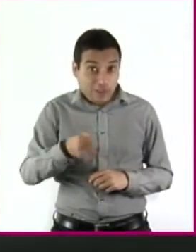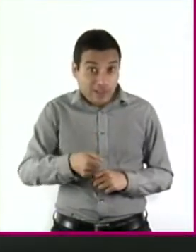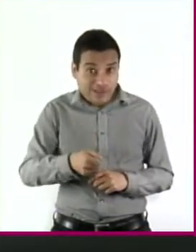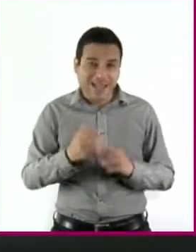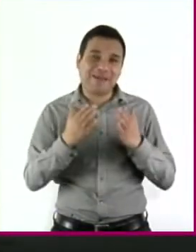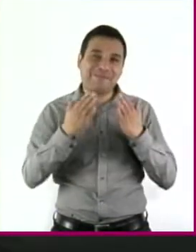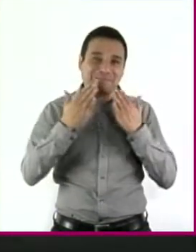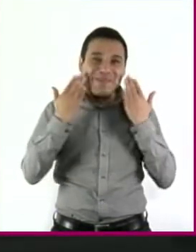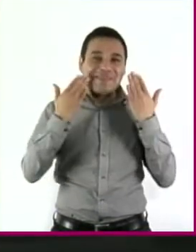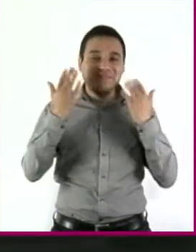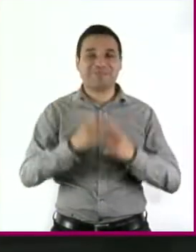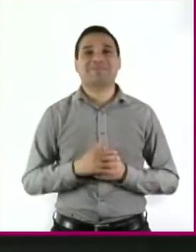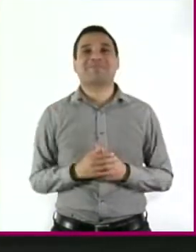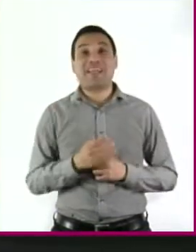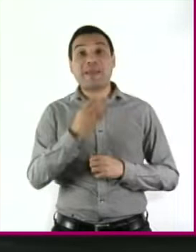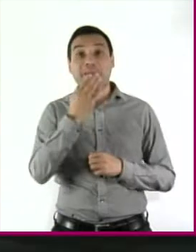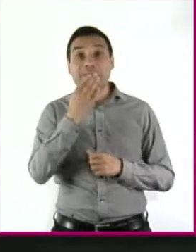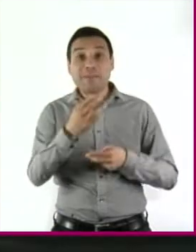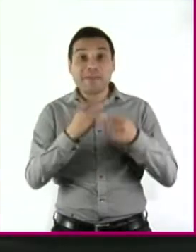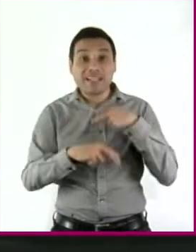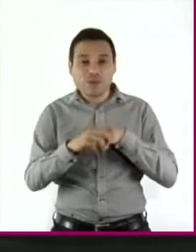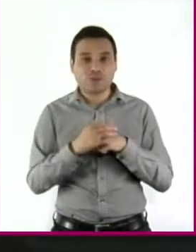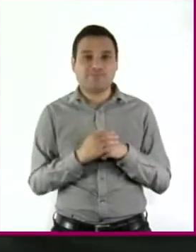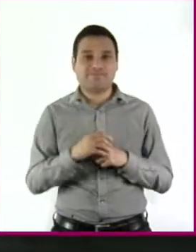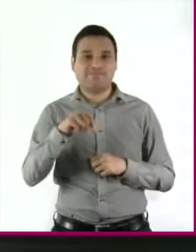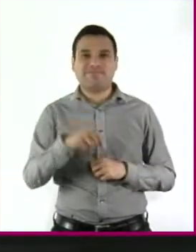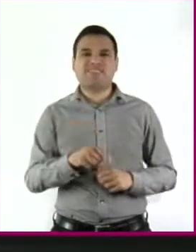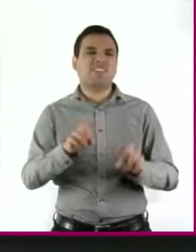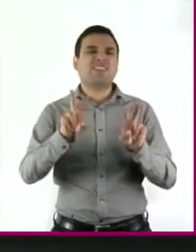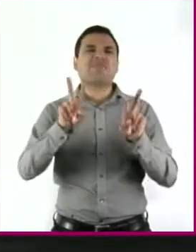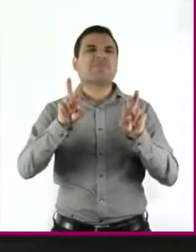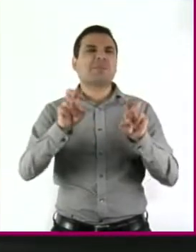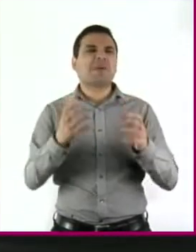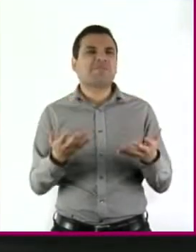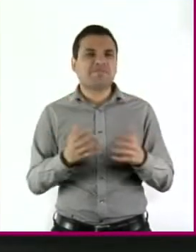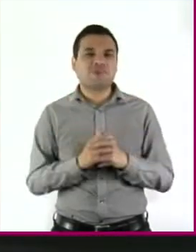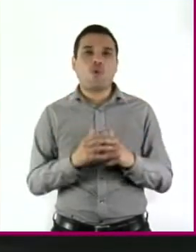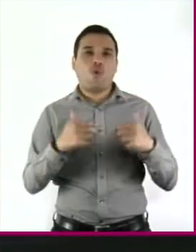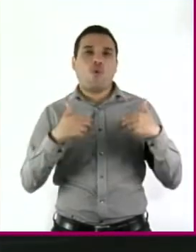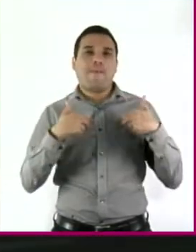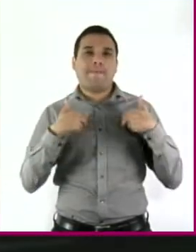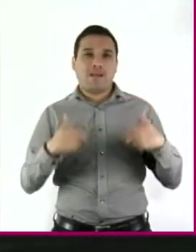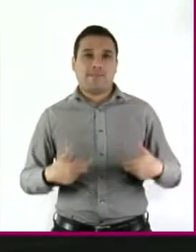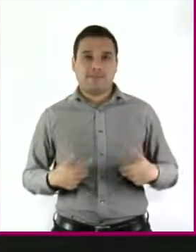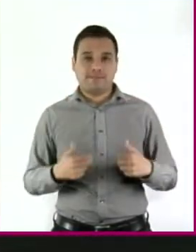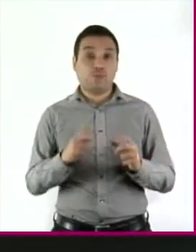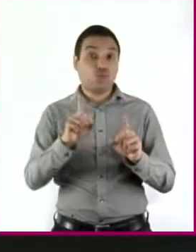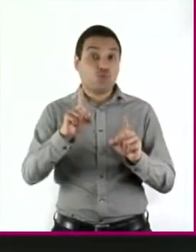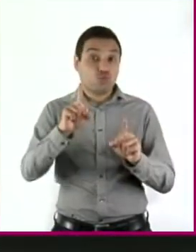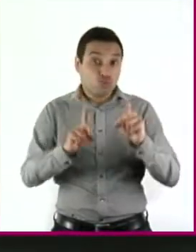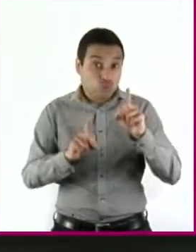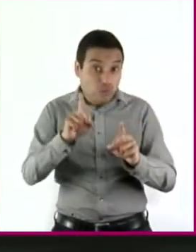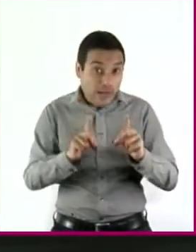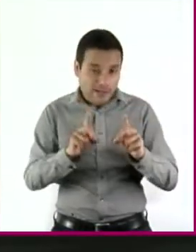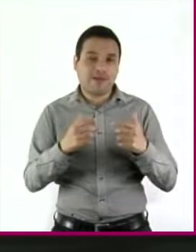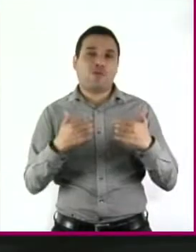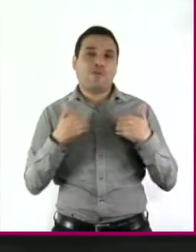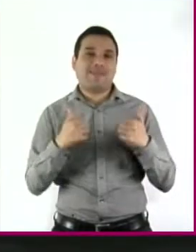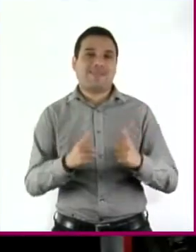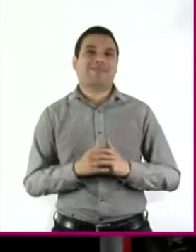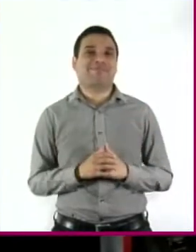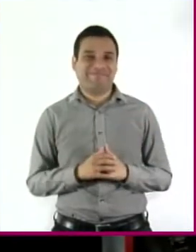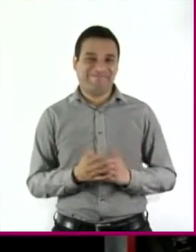¡Bienvenidas, bienvenidos a Humanamente, Dudar para Comprender, un programa de la sección de Humanidades!